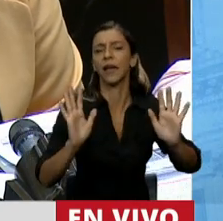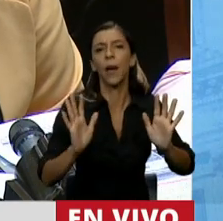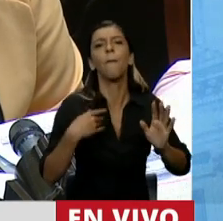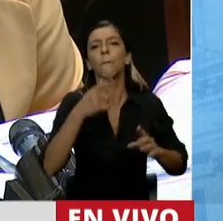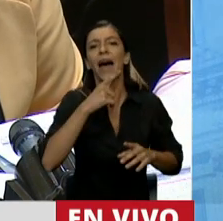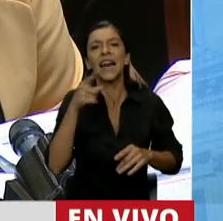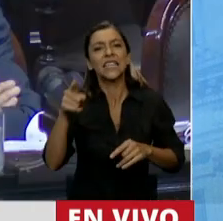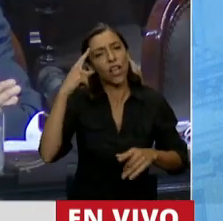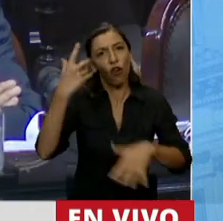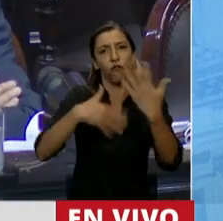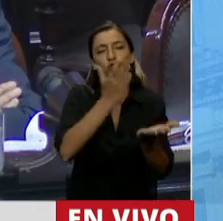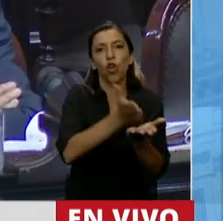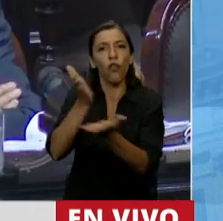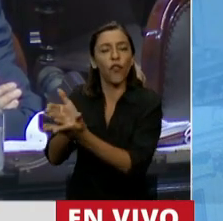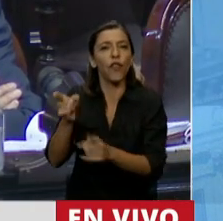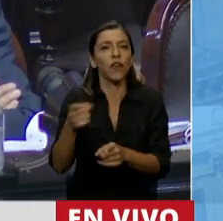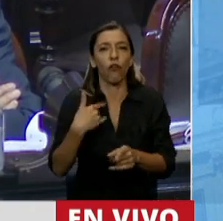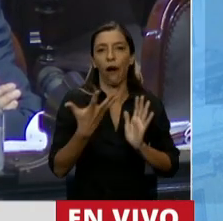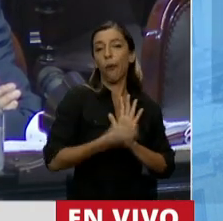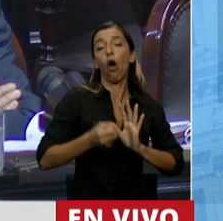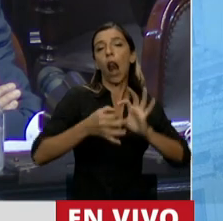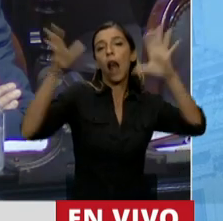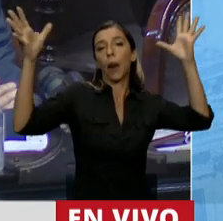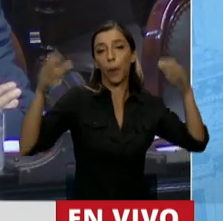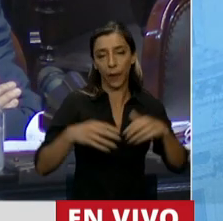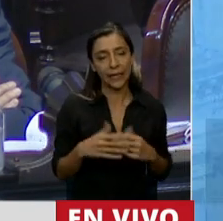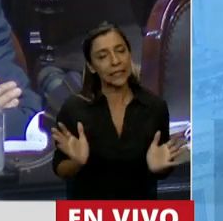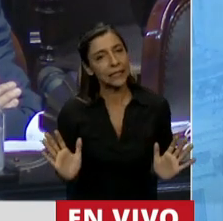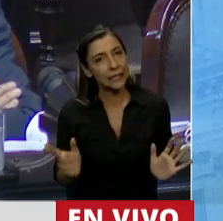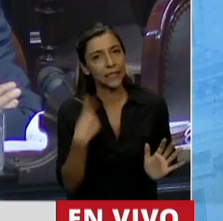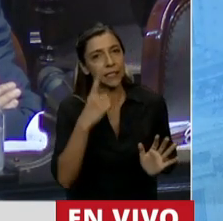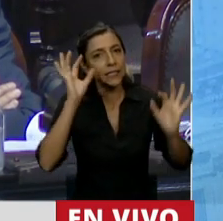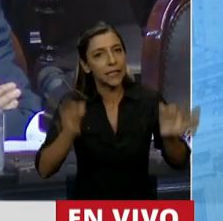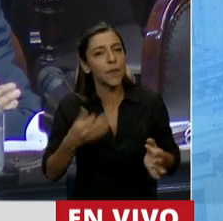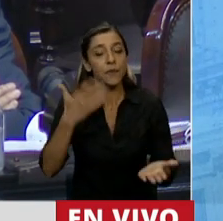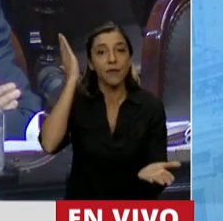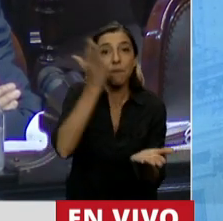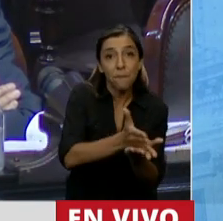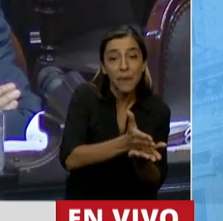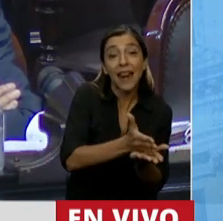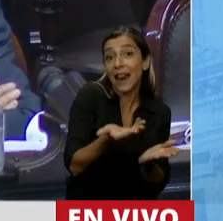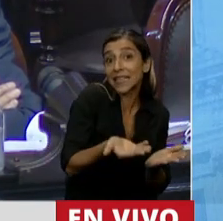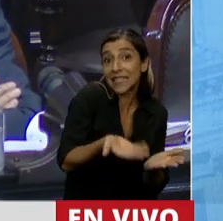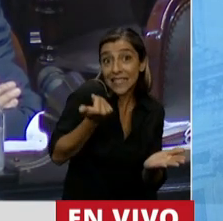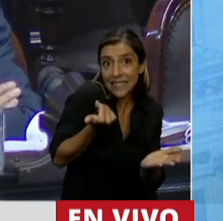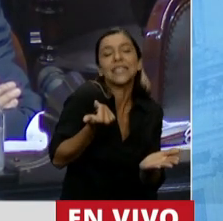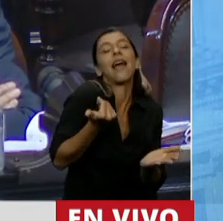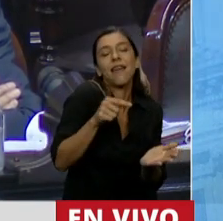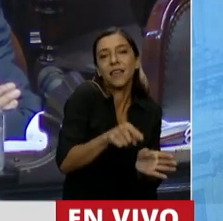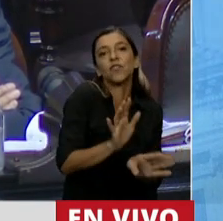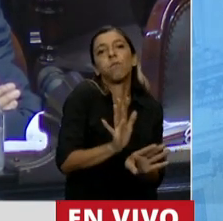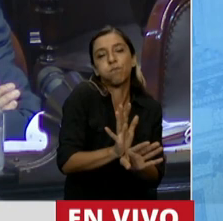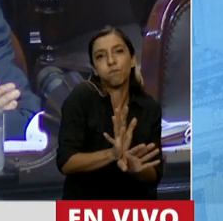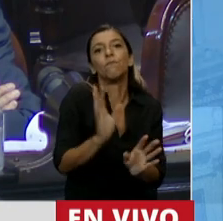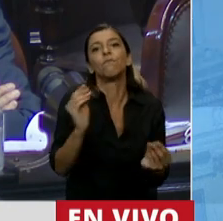aborto libre. Por lo que claramente sostenemos que despenalizar es descriminalizar